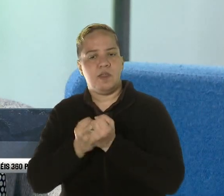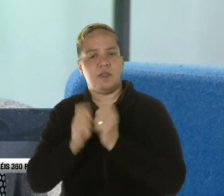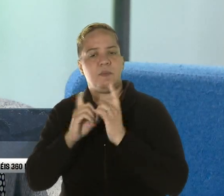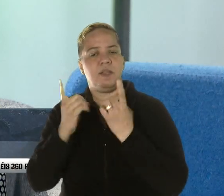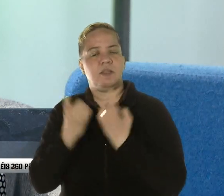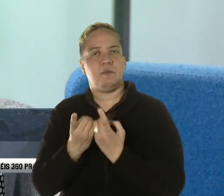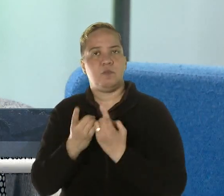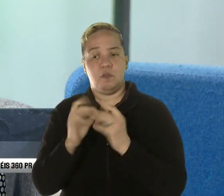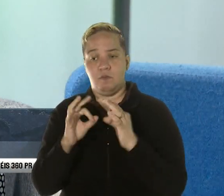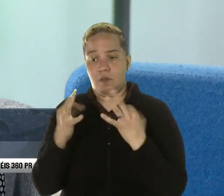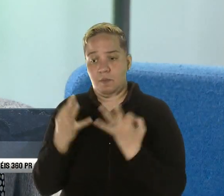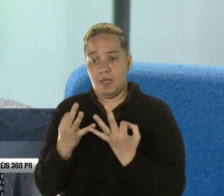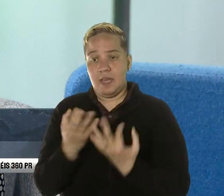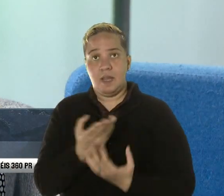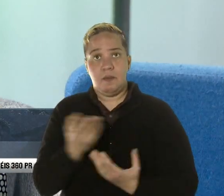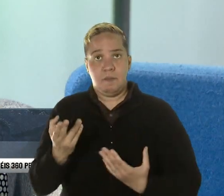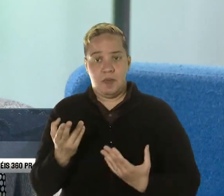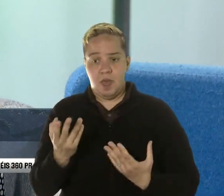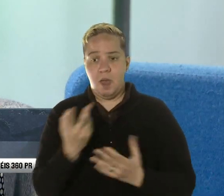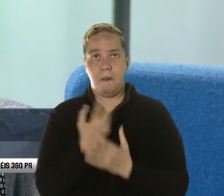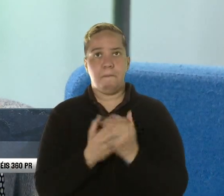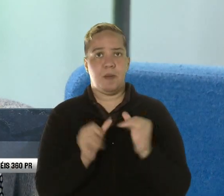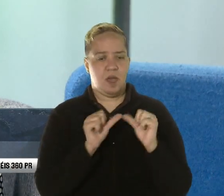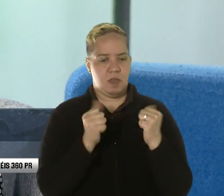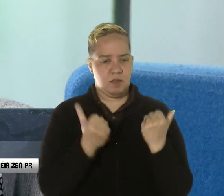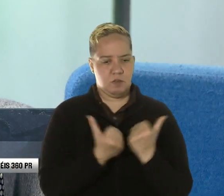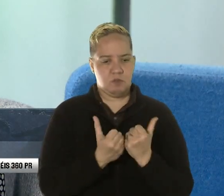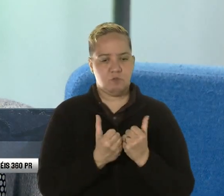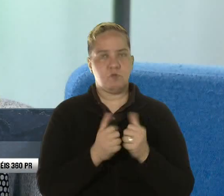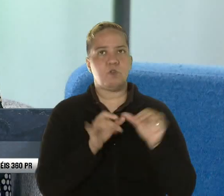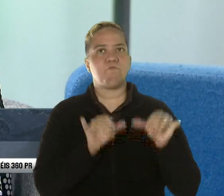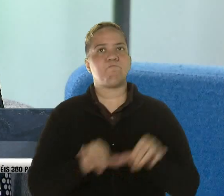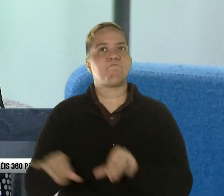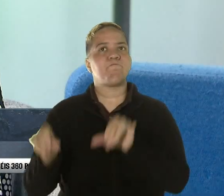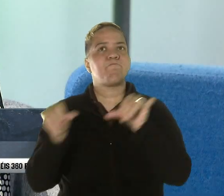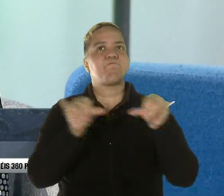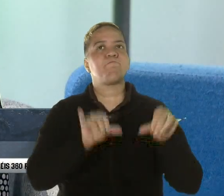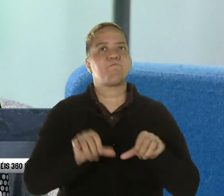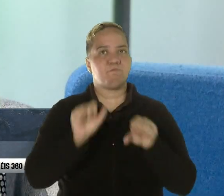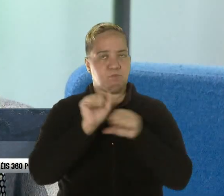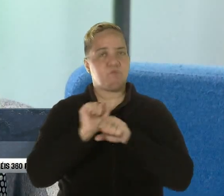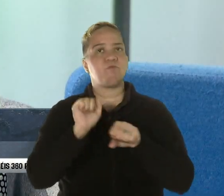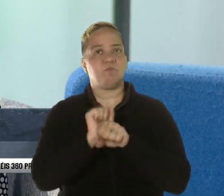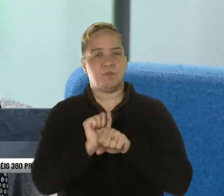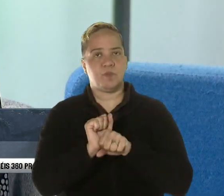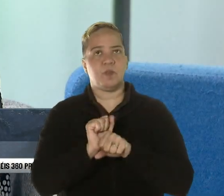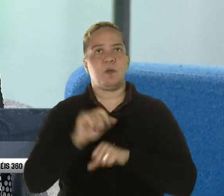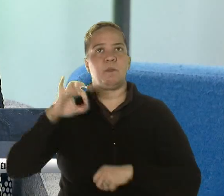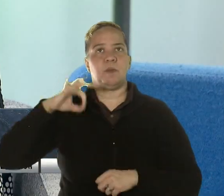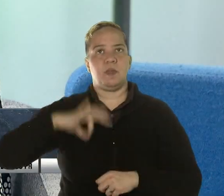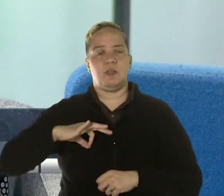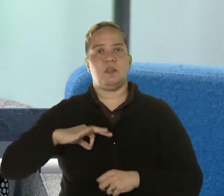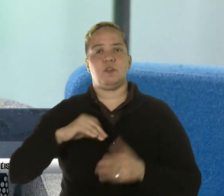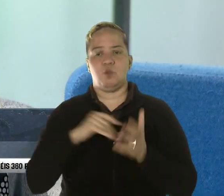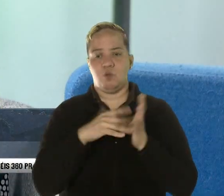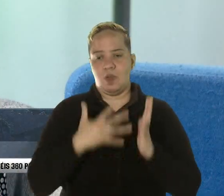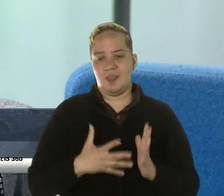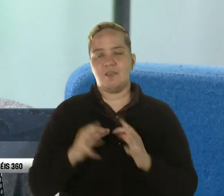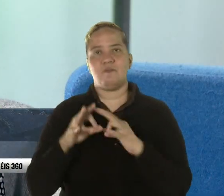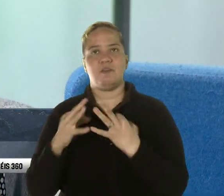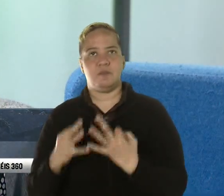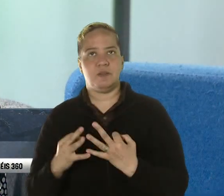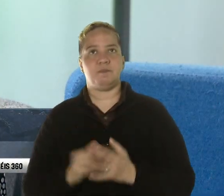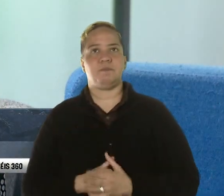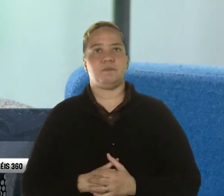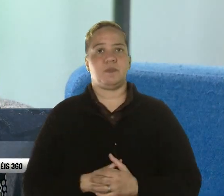herramientas necesarias entre ambas agencias y trabajar de manera uniforme y poder trabajar por el bienestar de los estudiantes y la familia. Esta